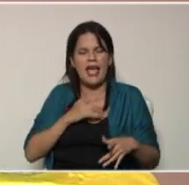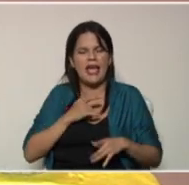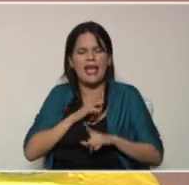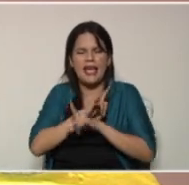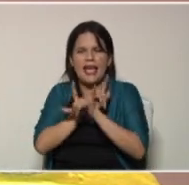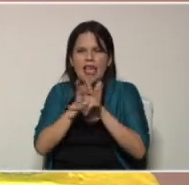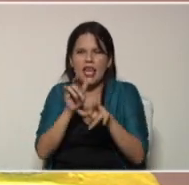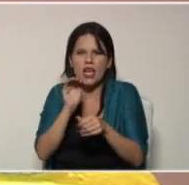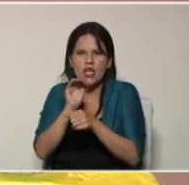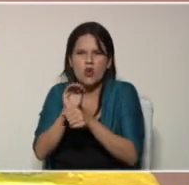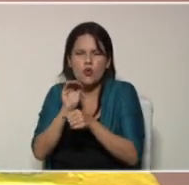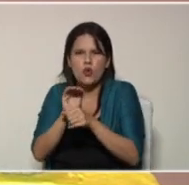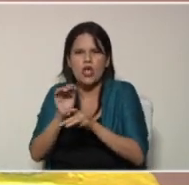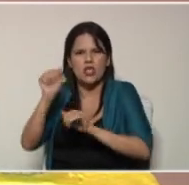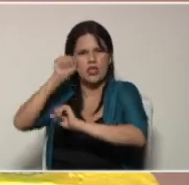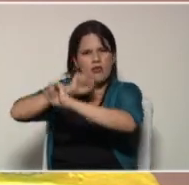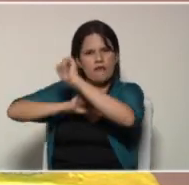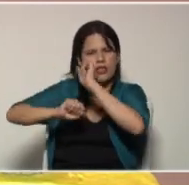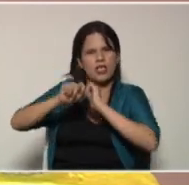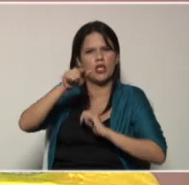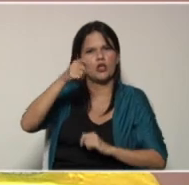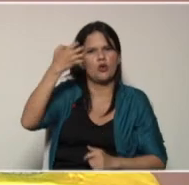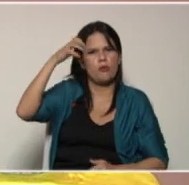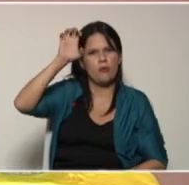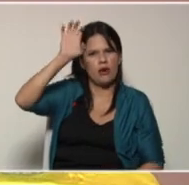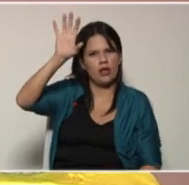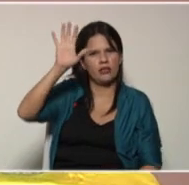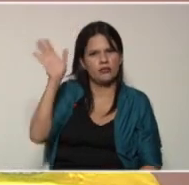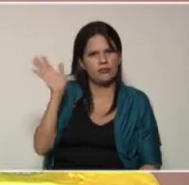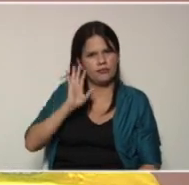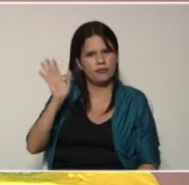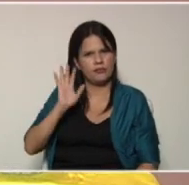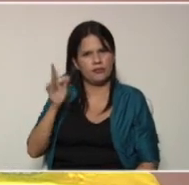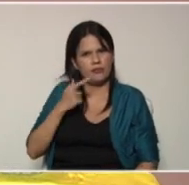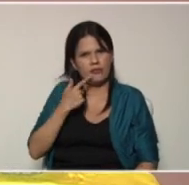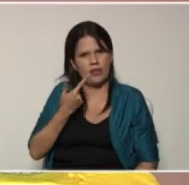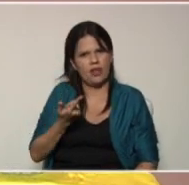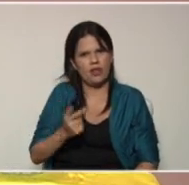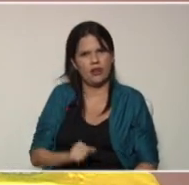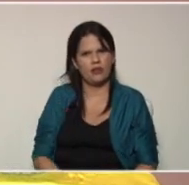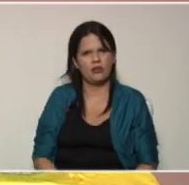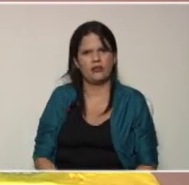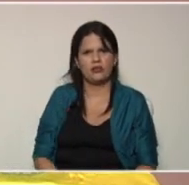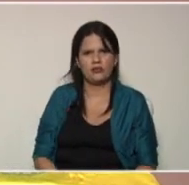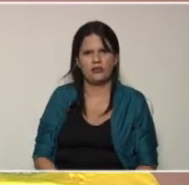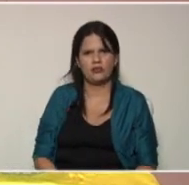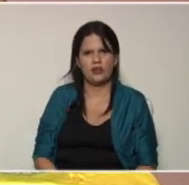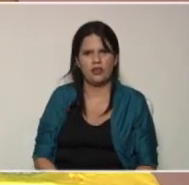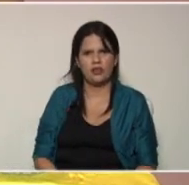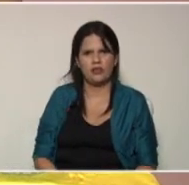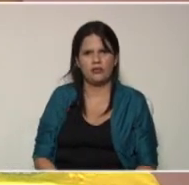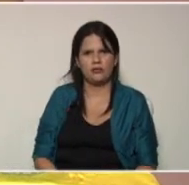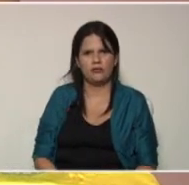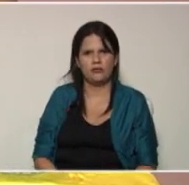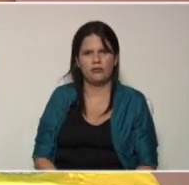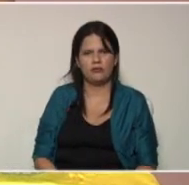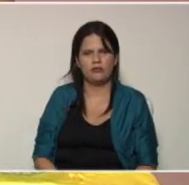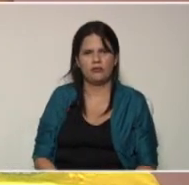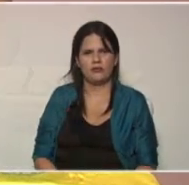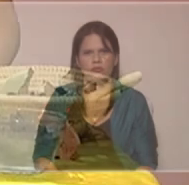defender tu patria y nos despedimos al ritmo de la música con la parranda central la mujer del campo